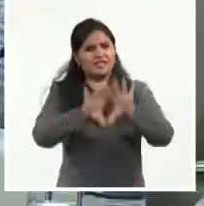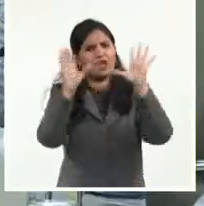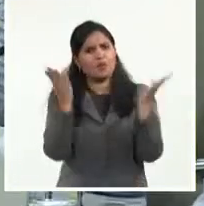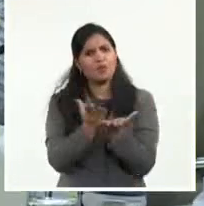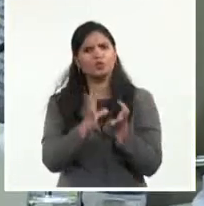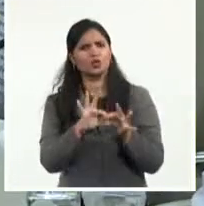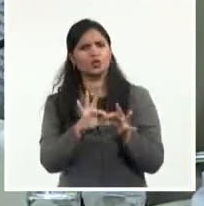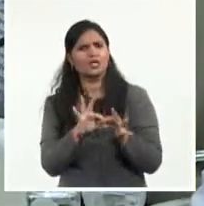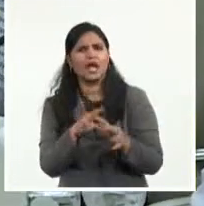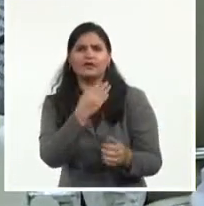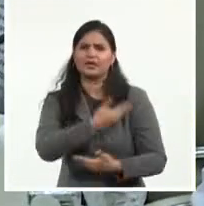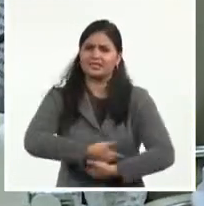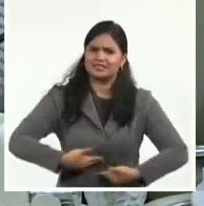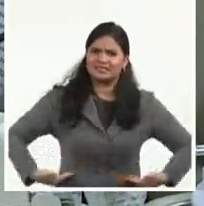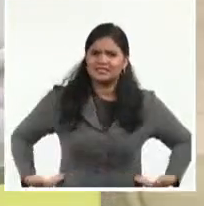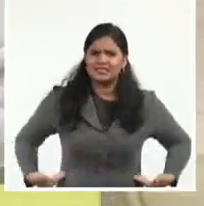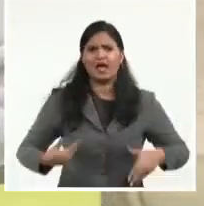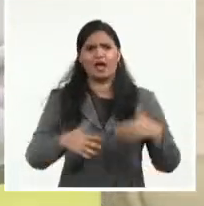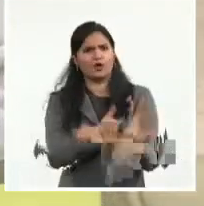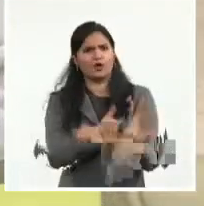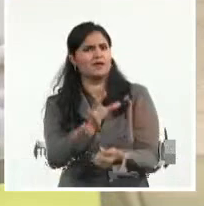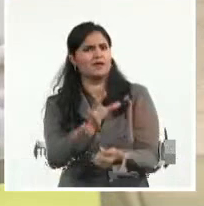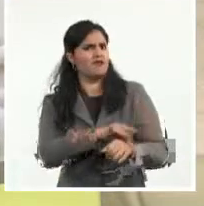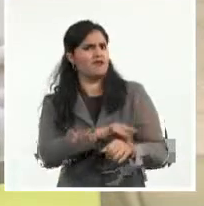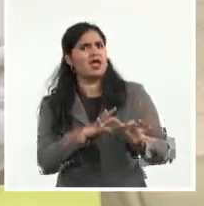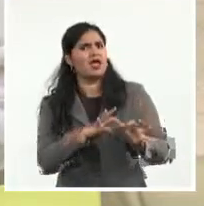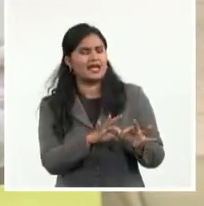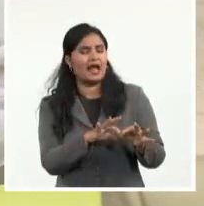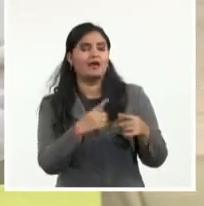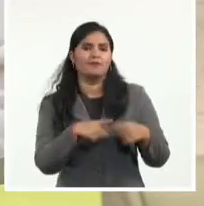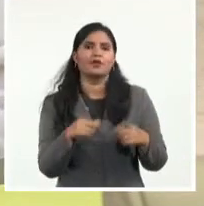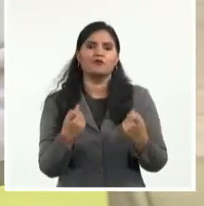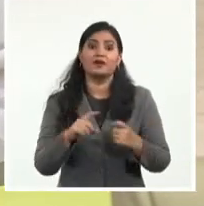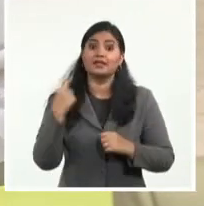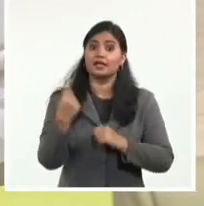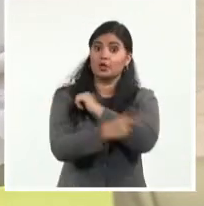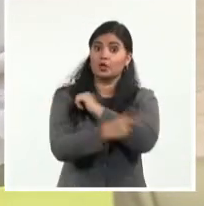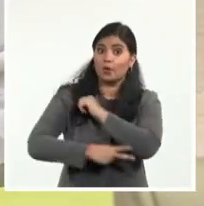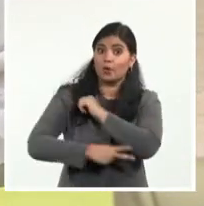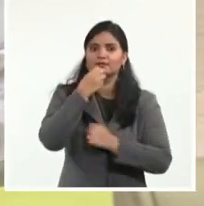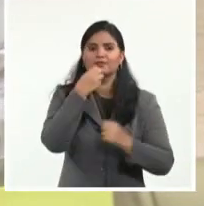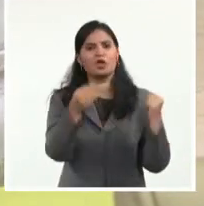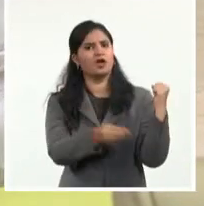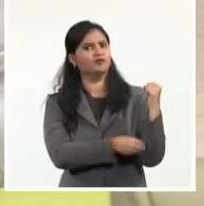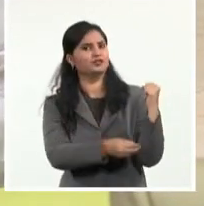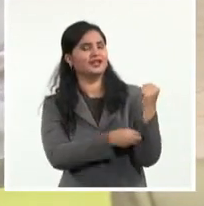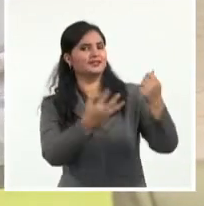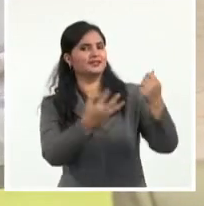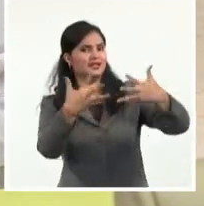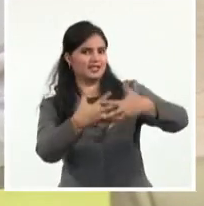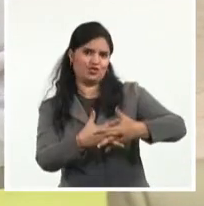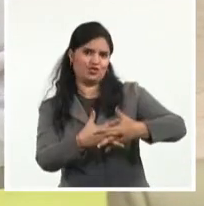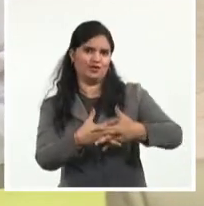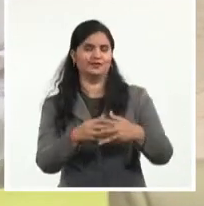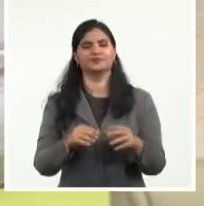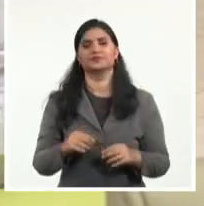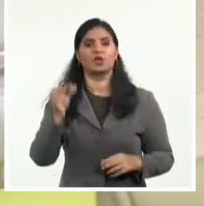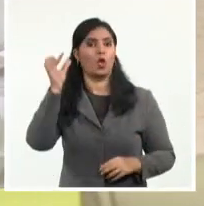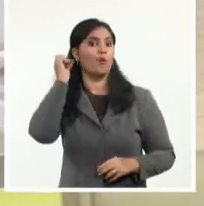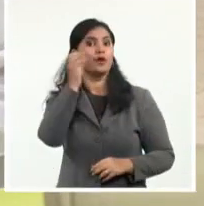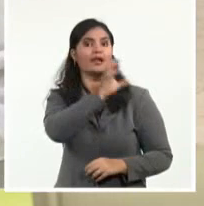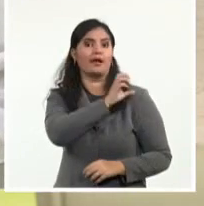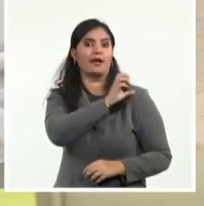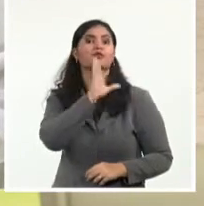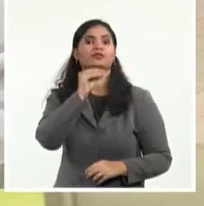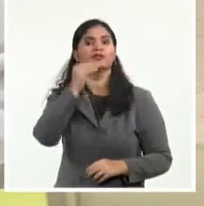los dos países encuentren oportunidades de fortalecer los vínculos entre los dos países. La canciller visitante transmitió un saludo del